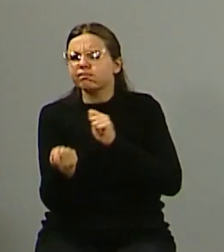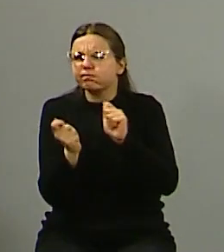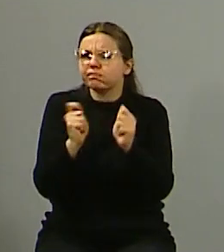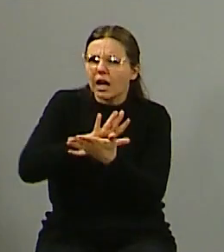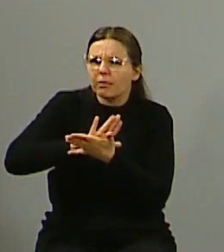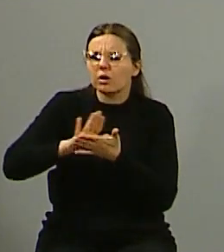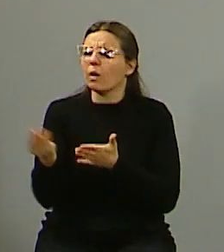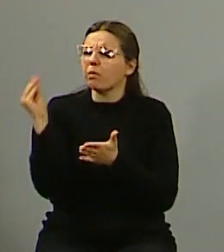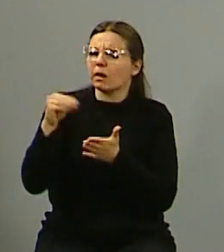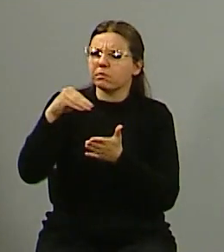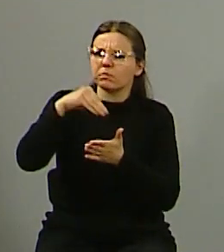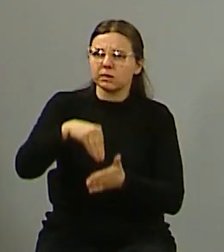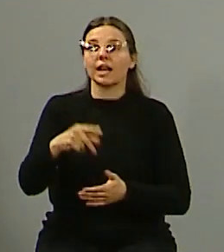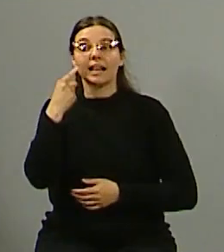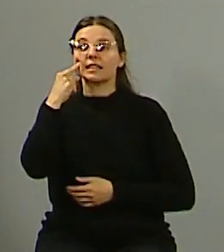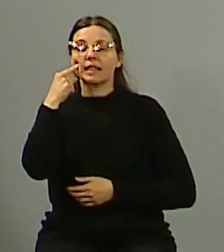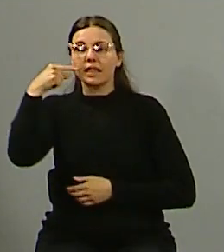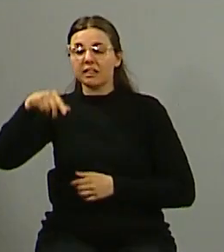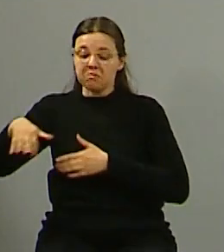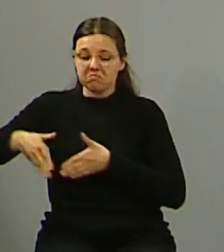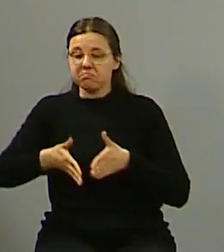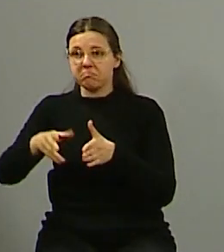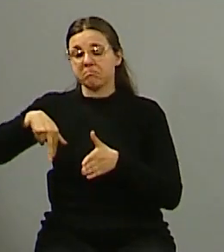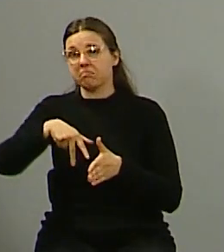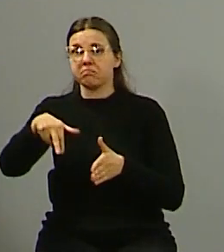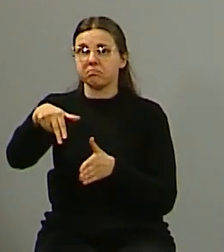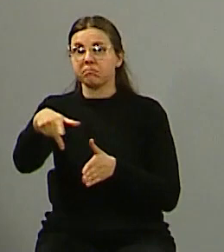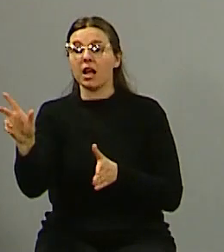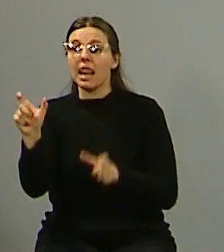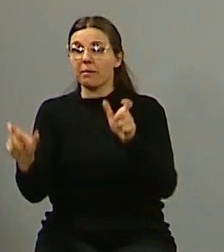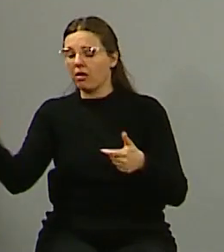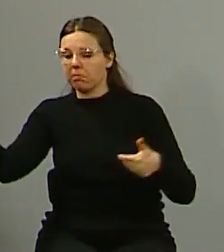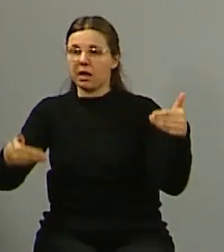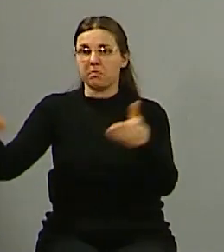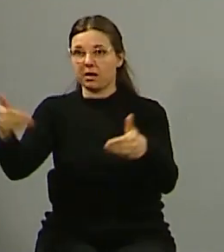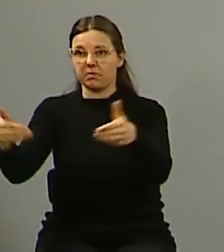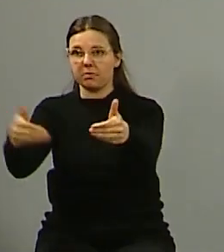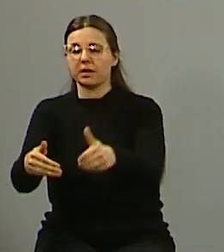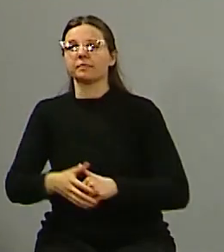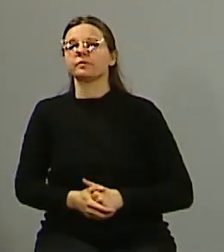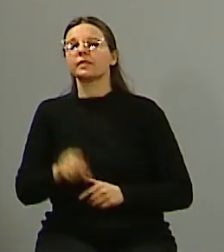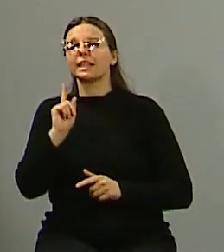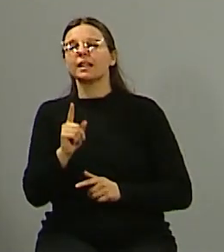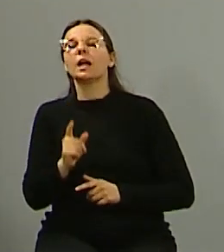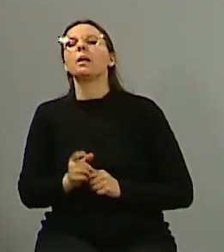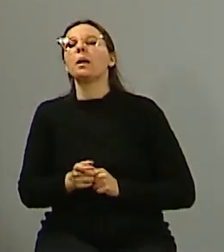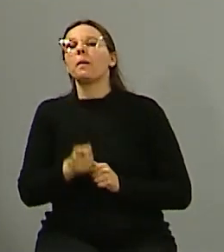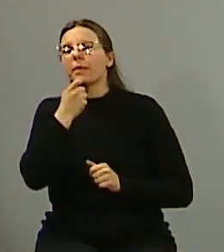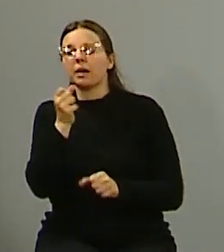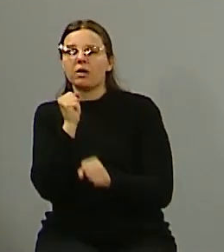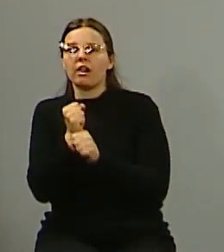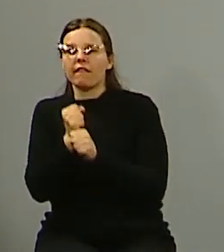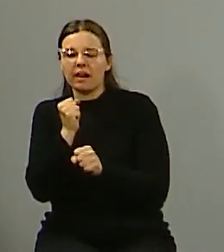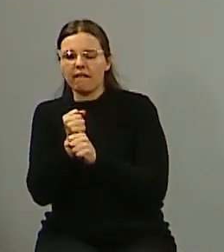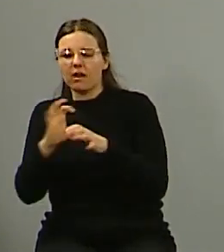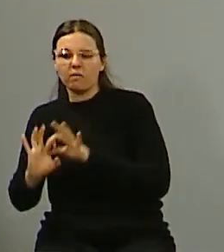que anda por la calle y recibe todos los reclamos, no se puede pensar en municipios desarticulados con el gobierno provincial. Siempre hay prestar tareas conjuntas que hagan y que